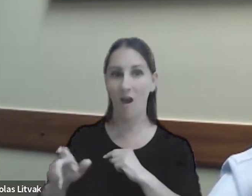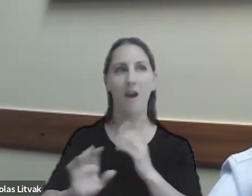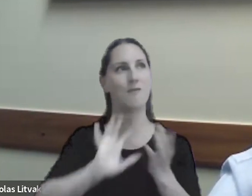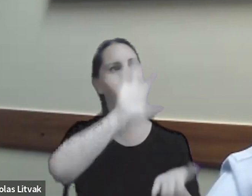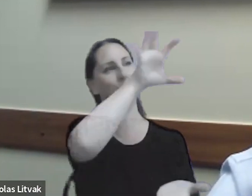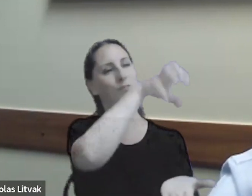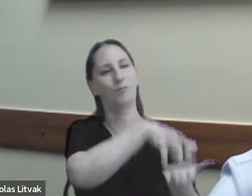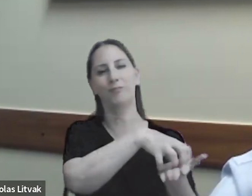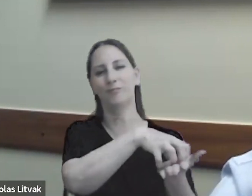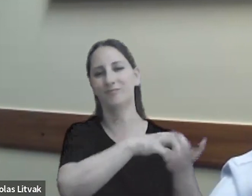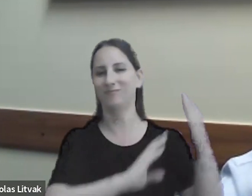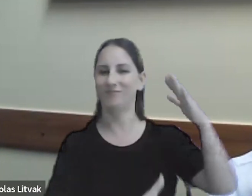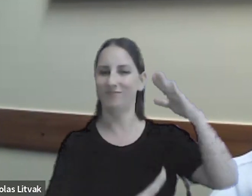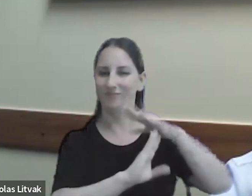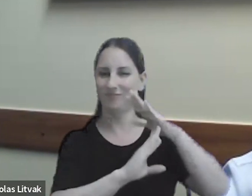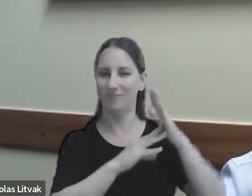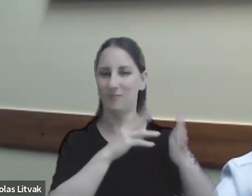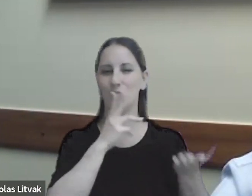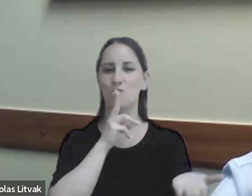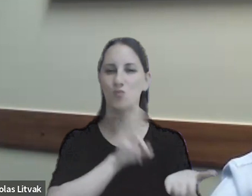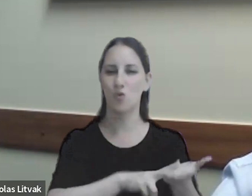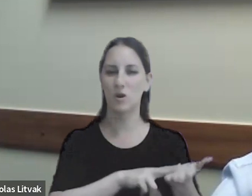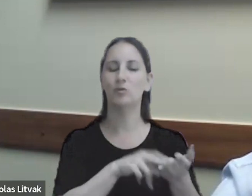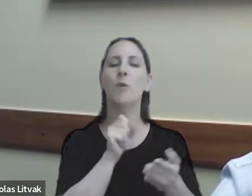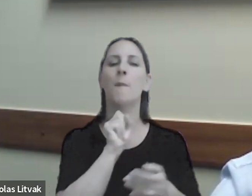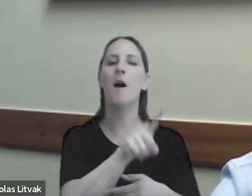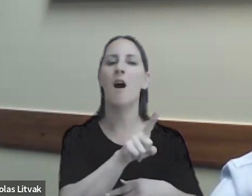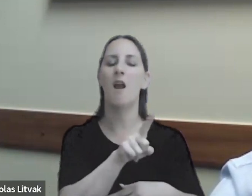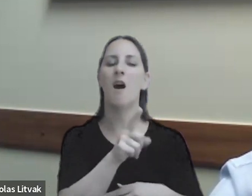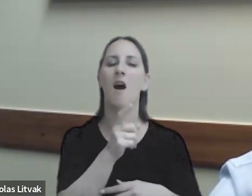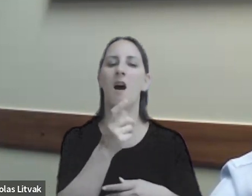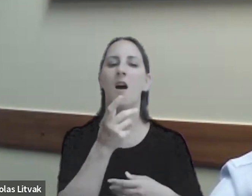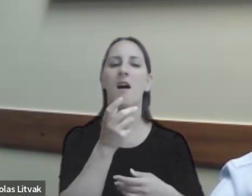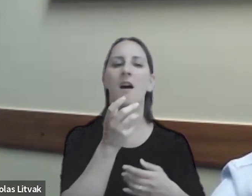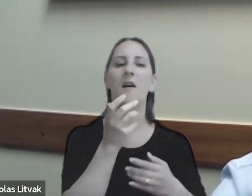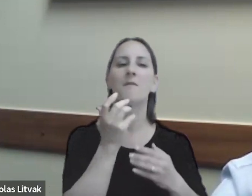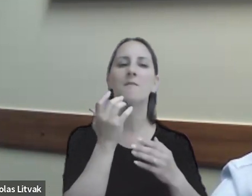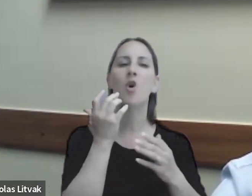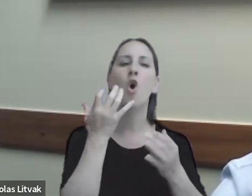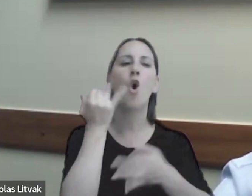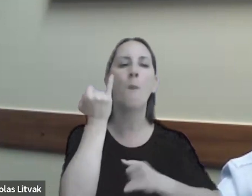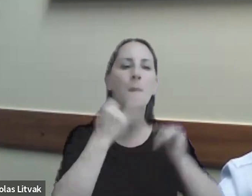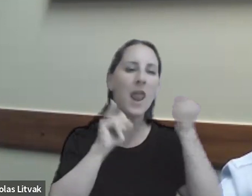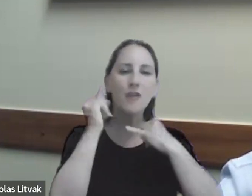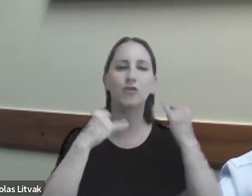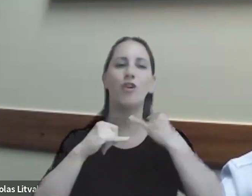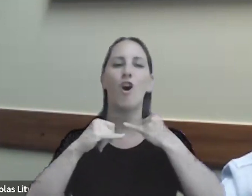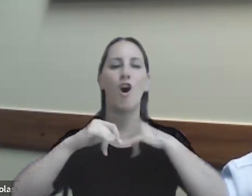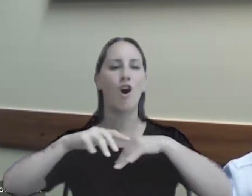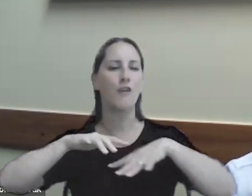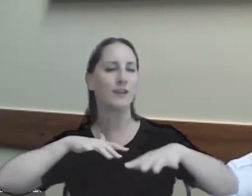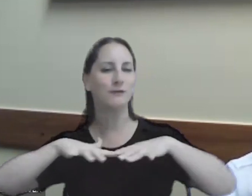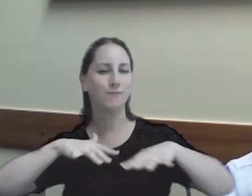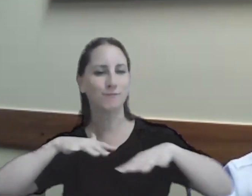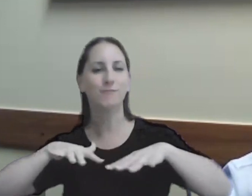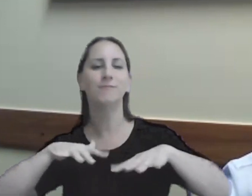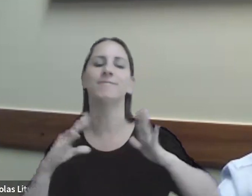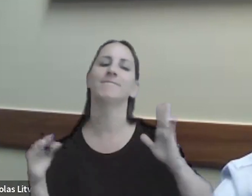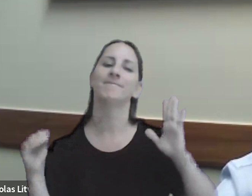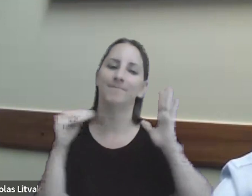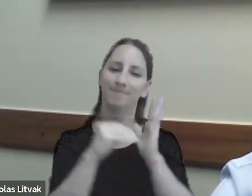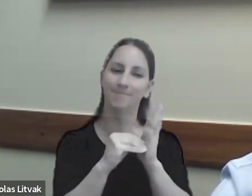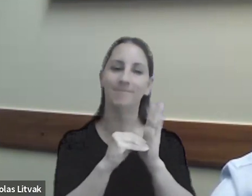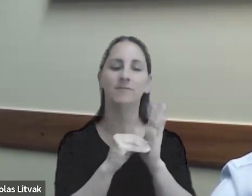para tributar o grabar determinadas operaciones bajo un